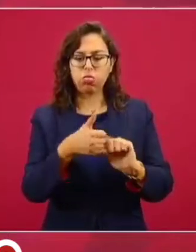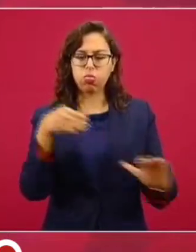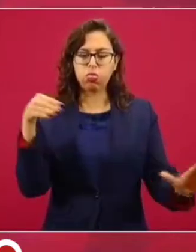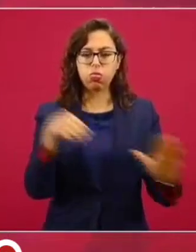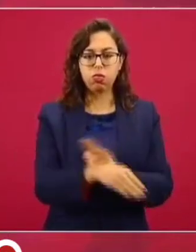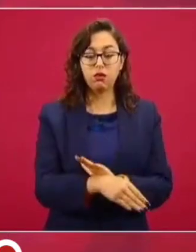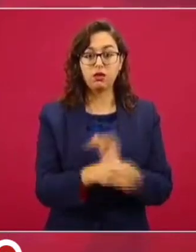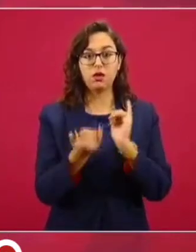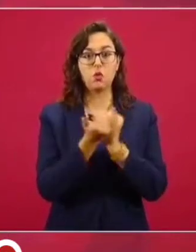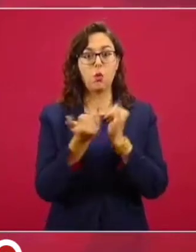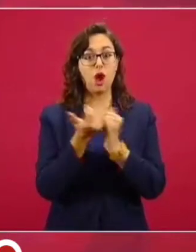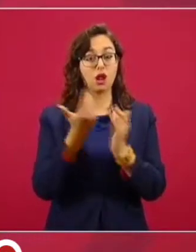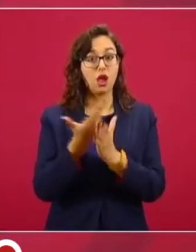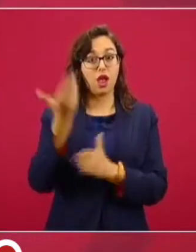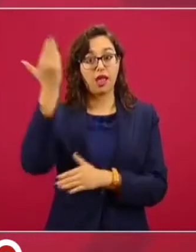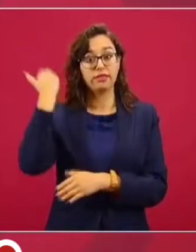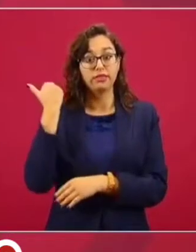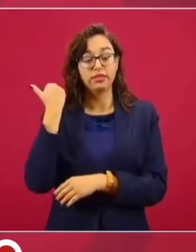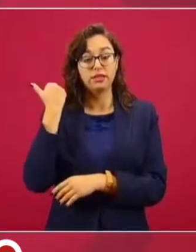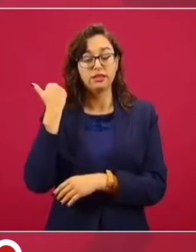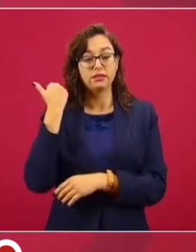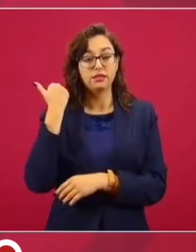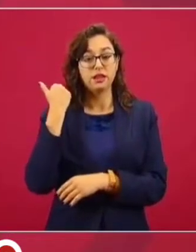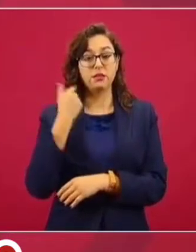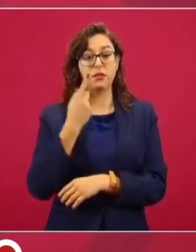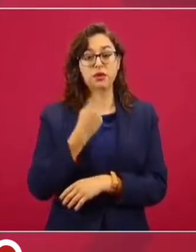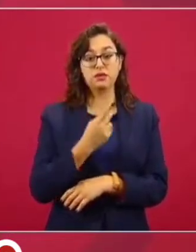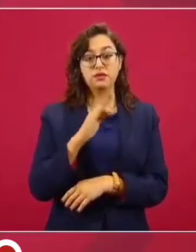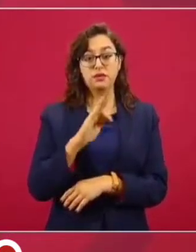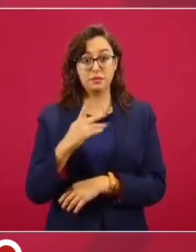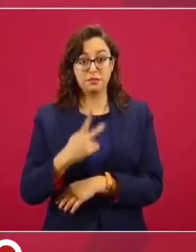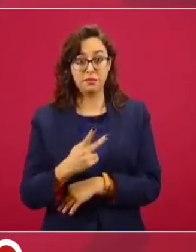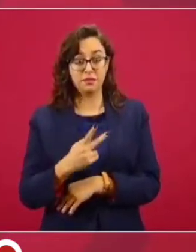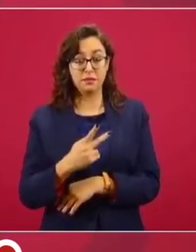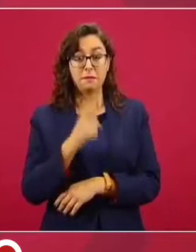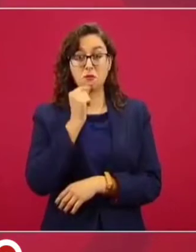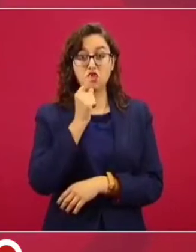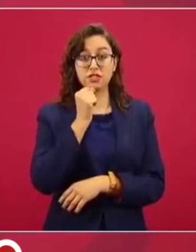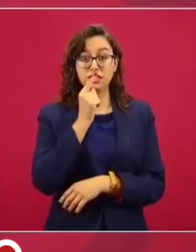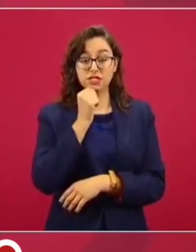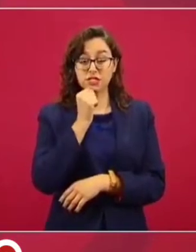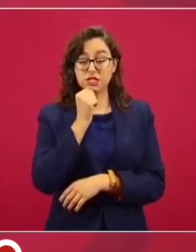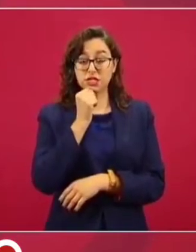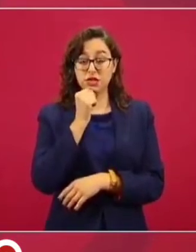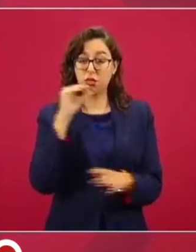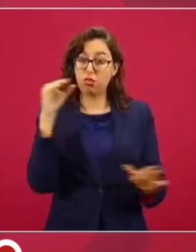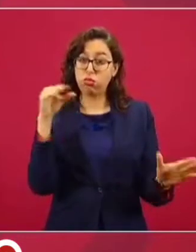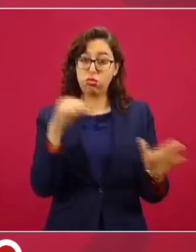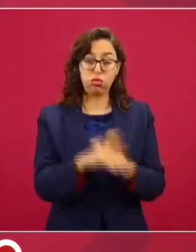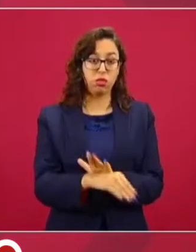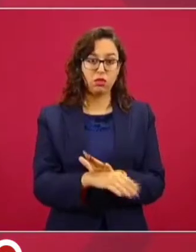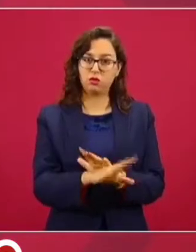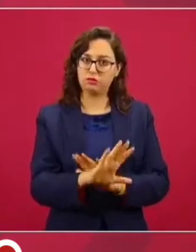Policía Federal Preventiva. Entonces, estamos cuidando mucho a la Guardia, mucho, mucho, mucho.